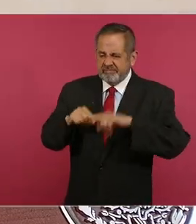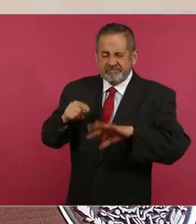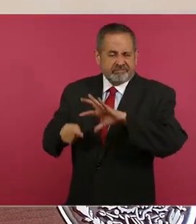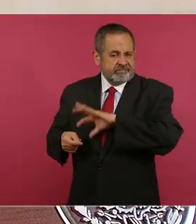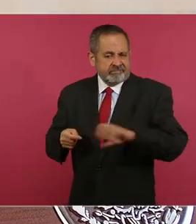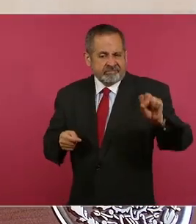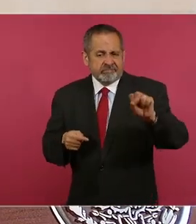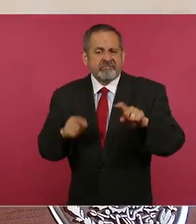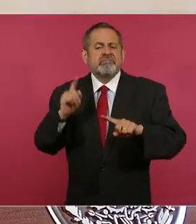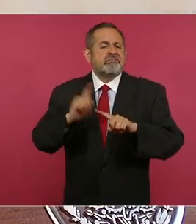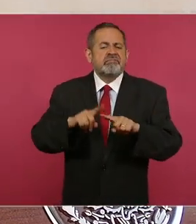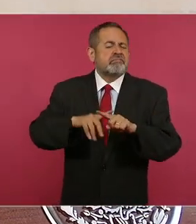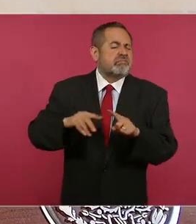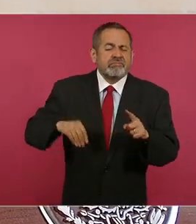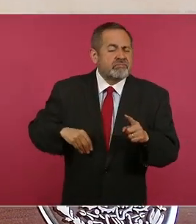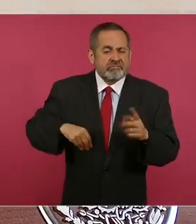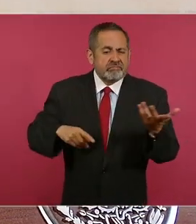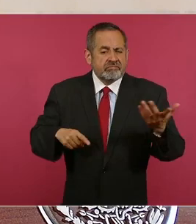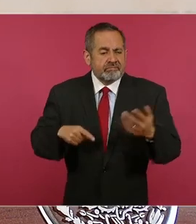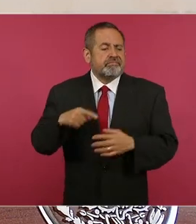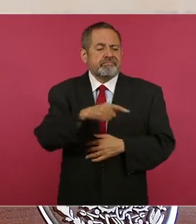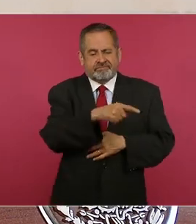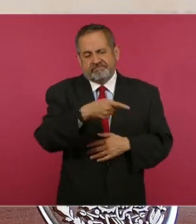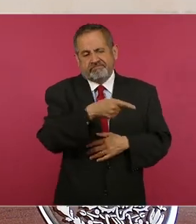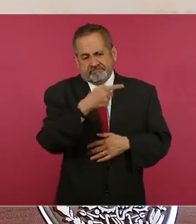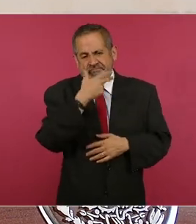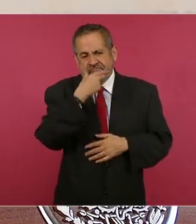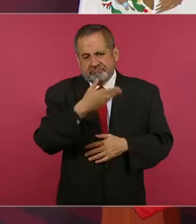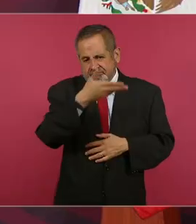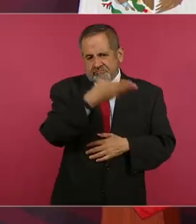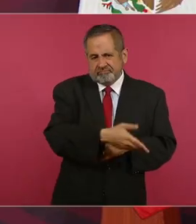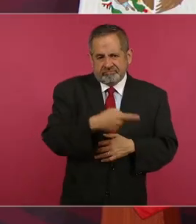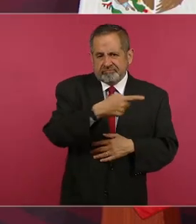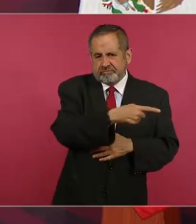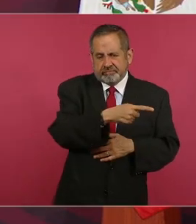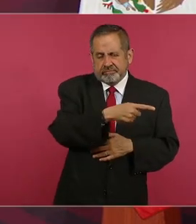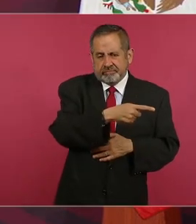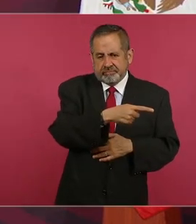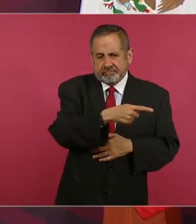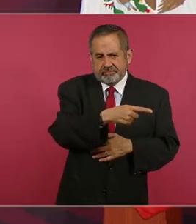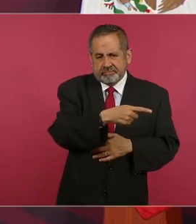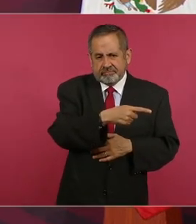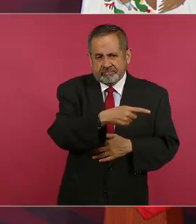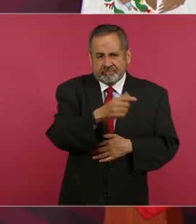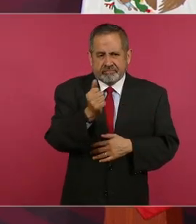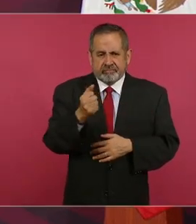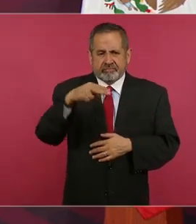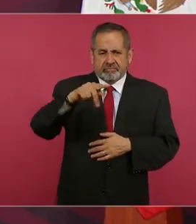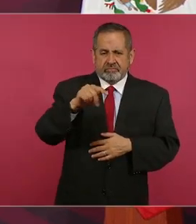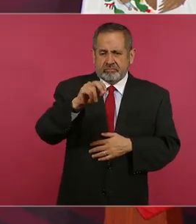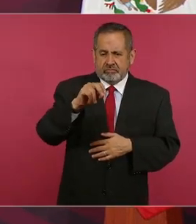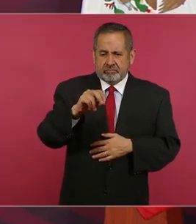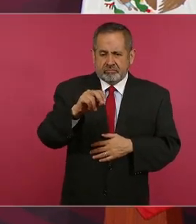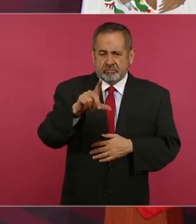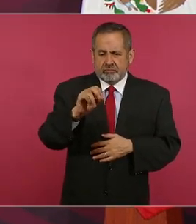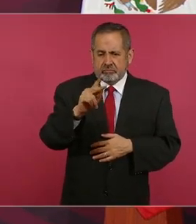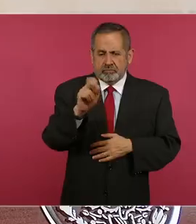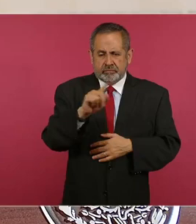fue Antonio López de Santana,